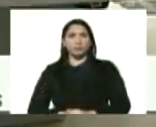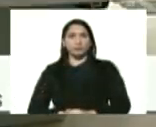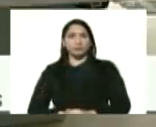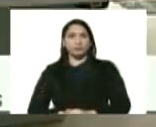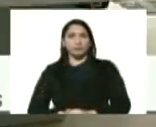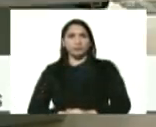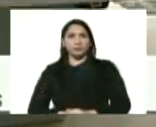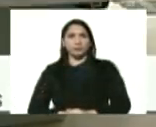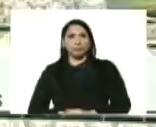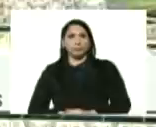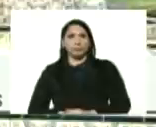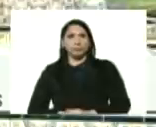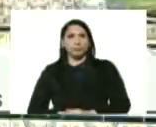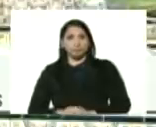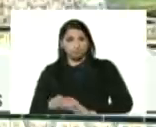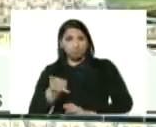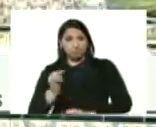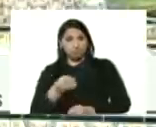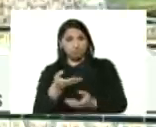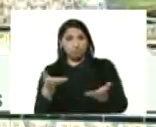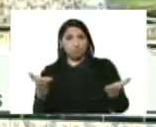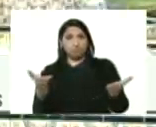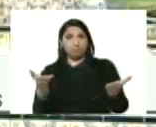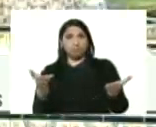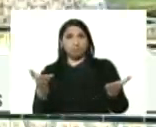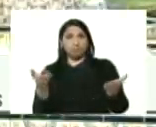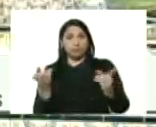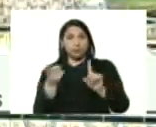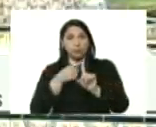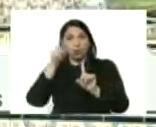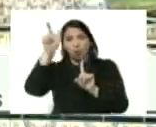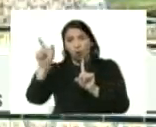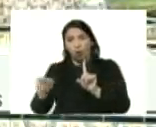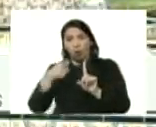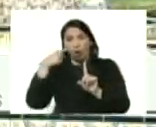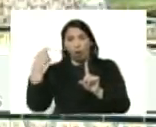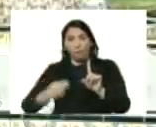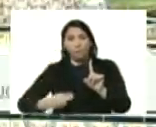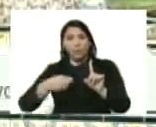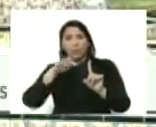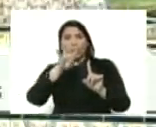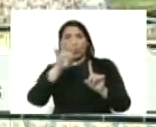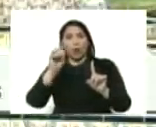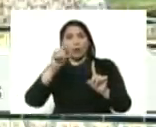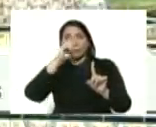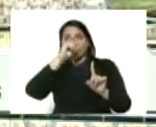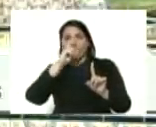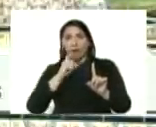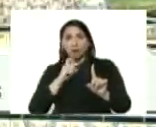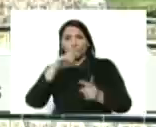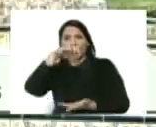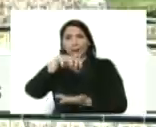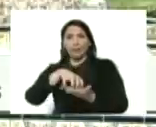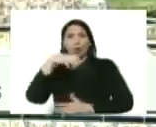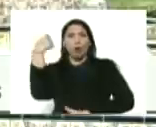Aquí los tenemos. Un hombre de 40 años, del estado Apure.